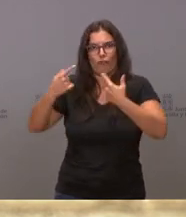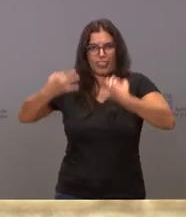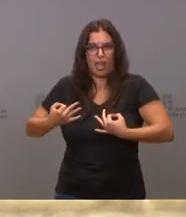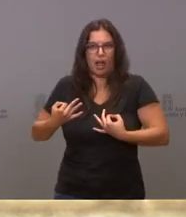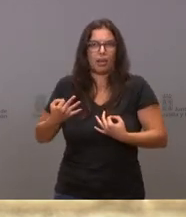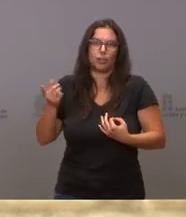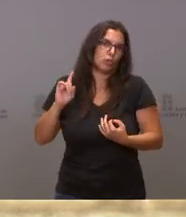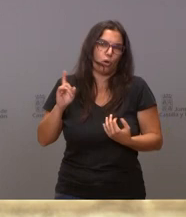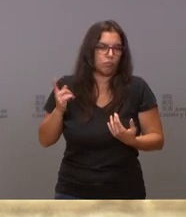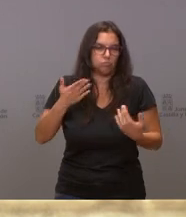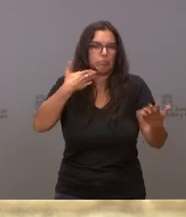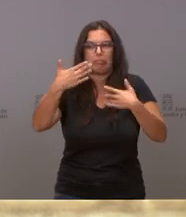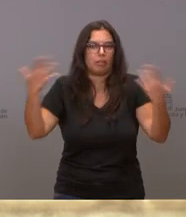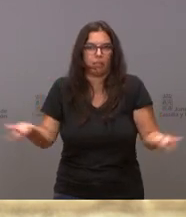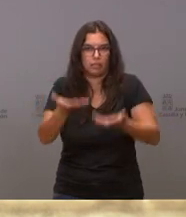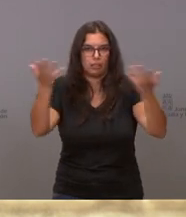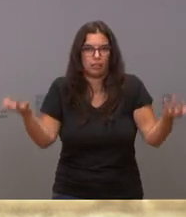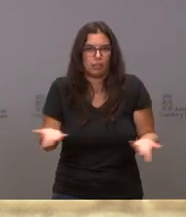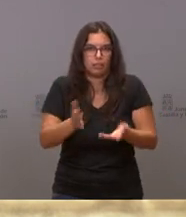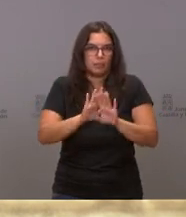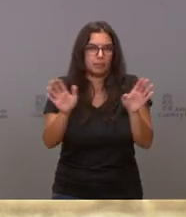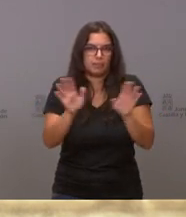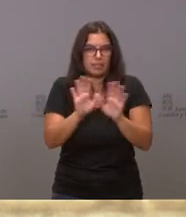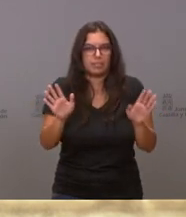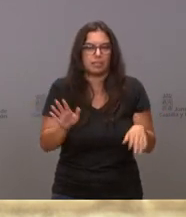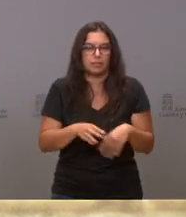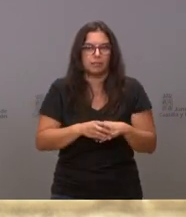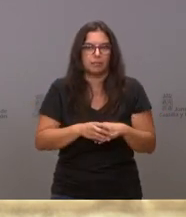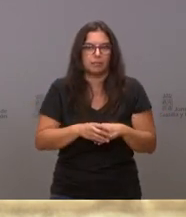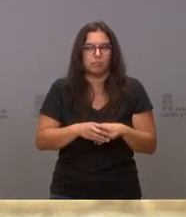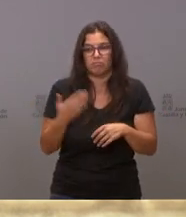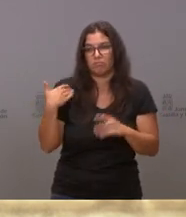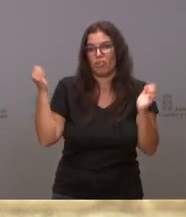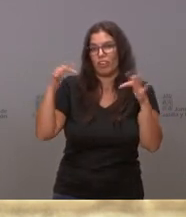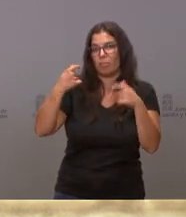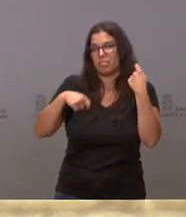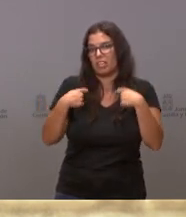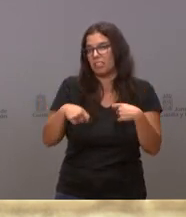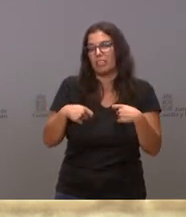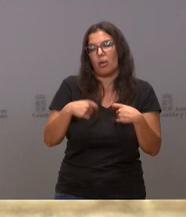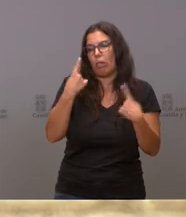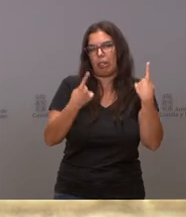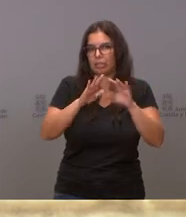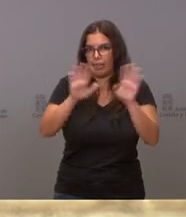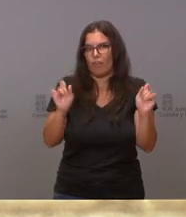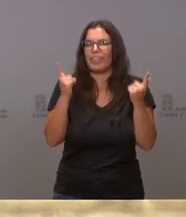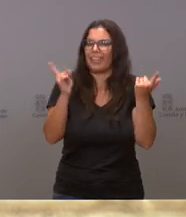más allá de conversaciones de pasillo en la conferencia de presidentes o en algunos encuentros puntuales.